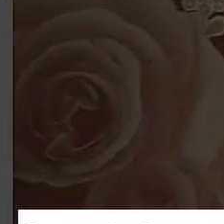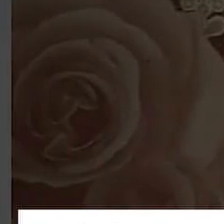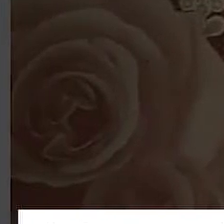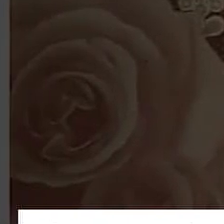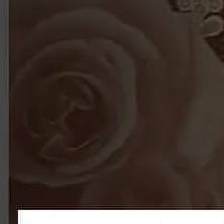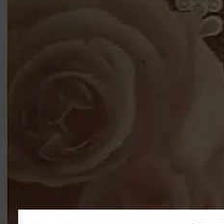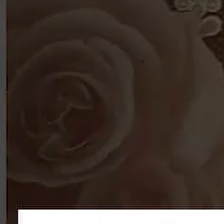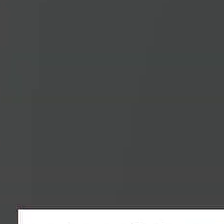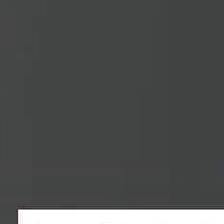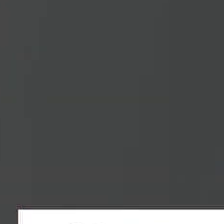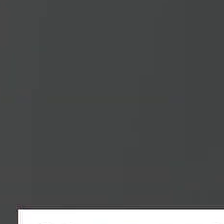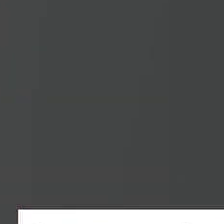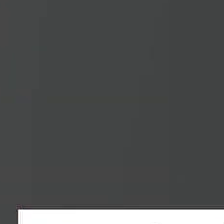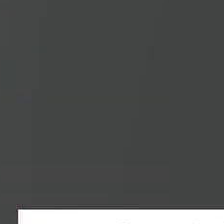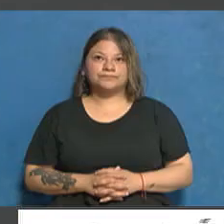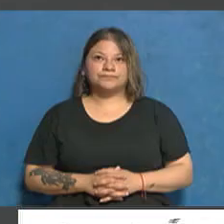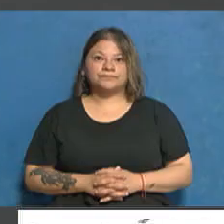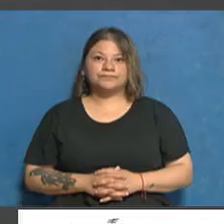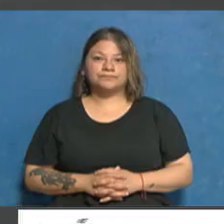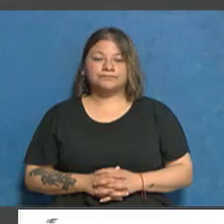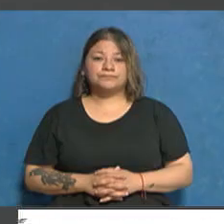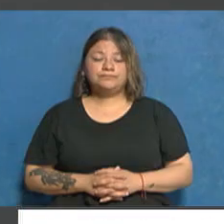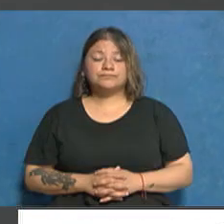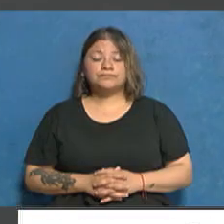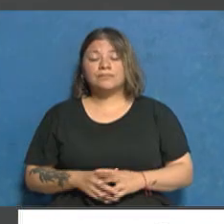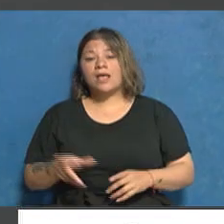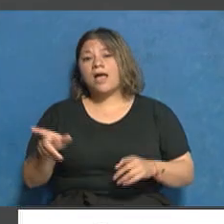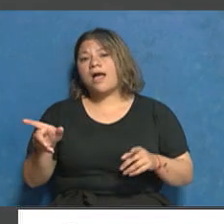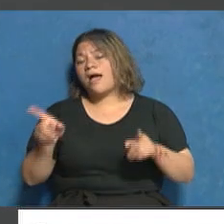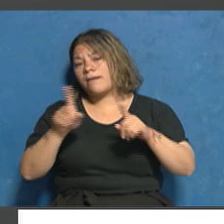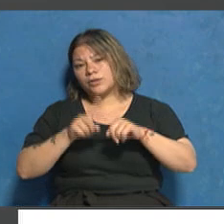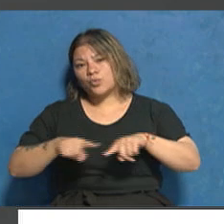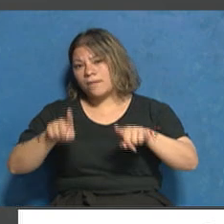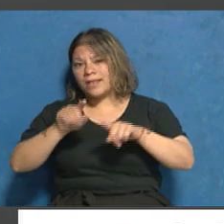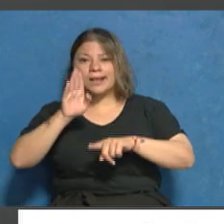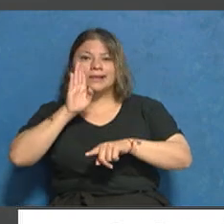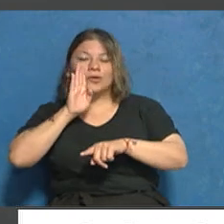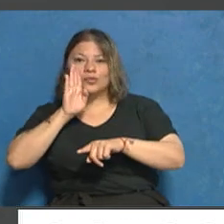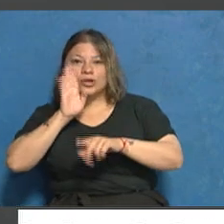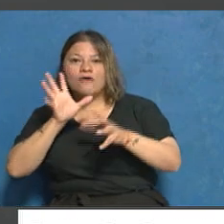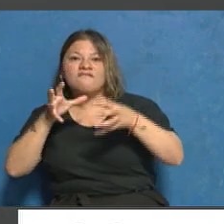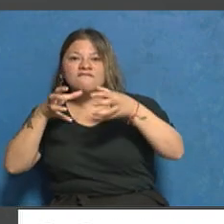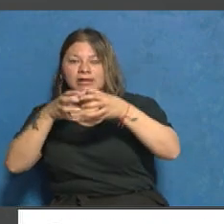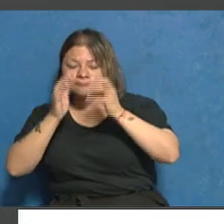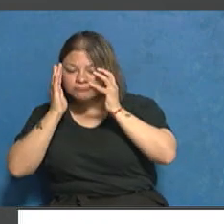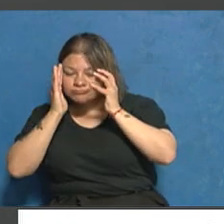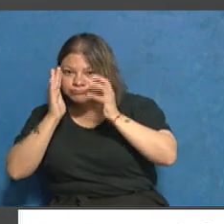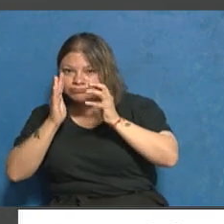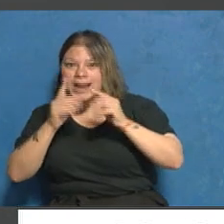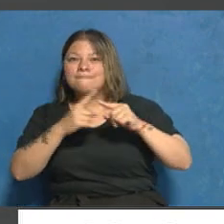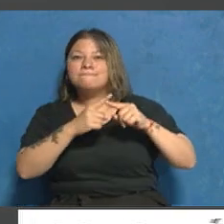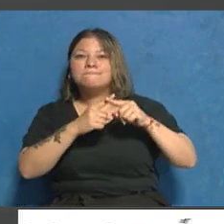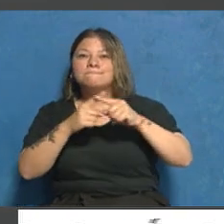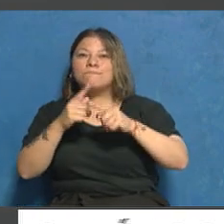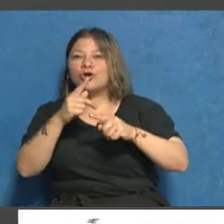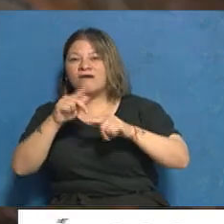habitualmente desbaratar bandas que se dedican a la pornografía infantil. Ocurrió en 14